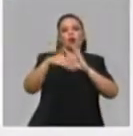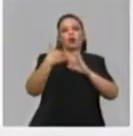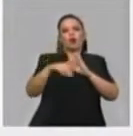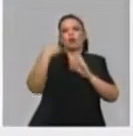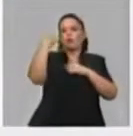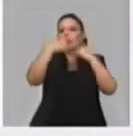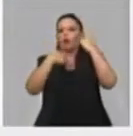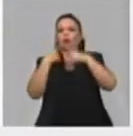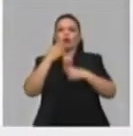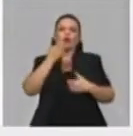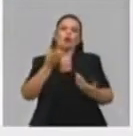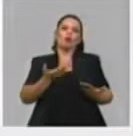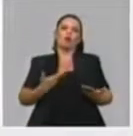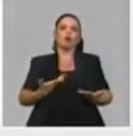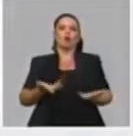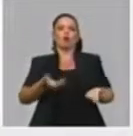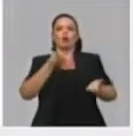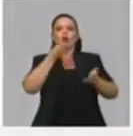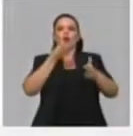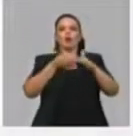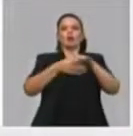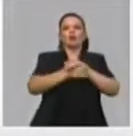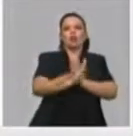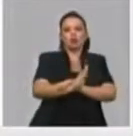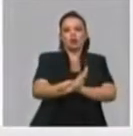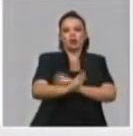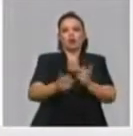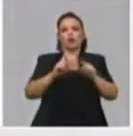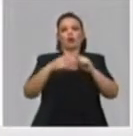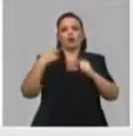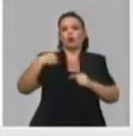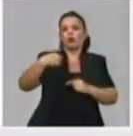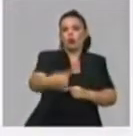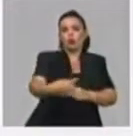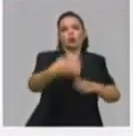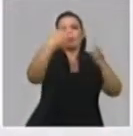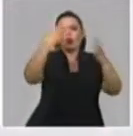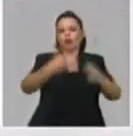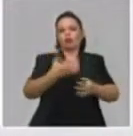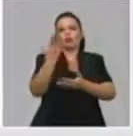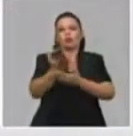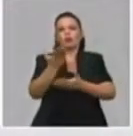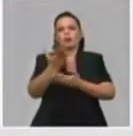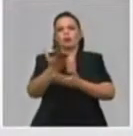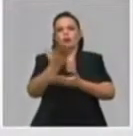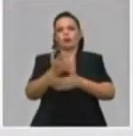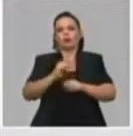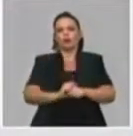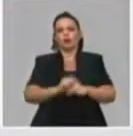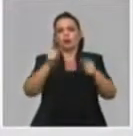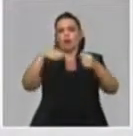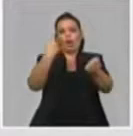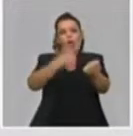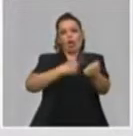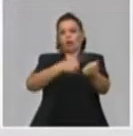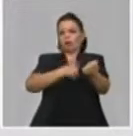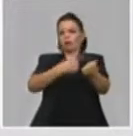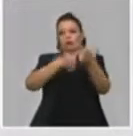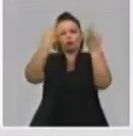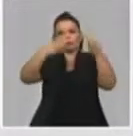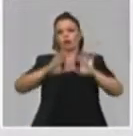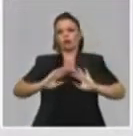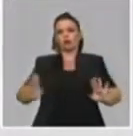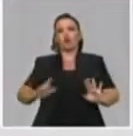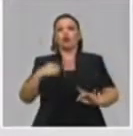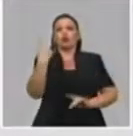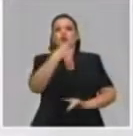realmente la demanda es creciente. Ya se está convirtiendo casi que en un hábito de consumo. En Quinta y Cuarenta y dos tenemos un nivel de fidelidad de